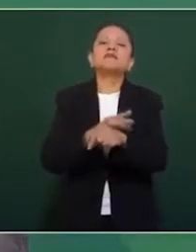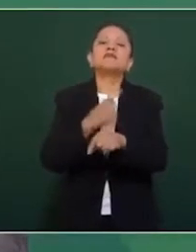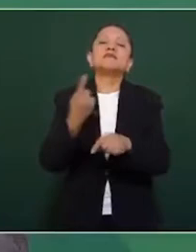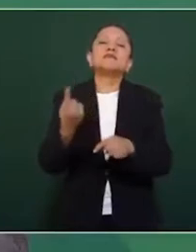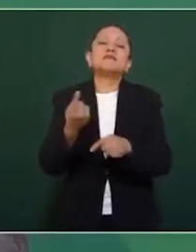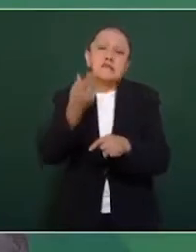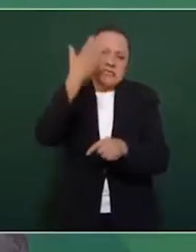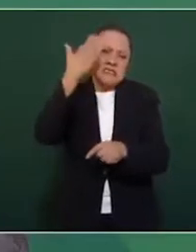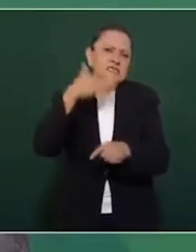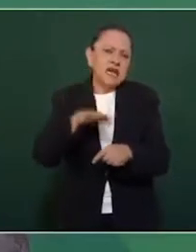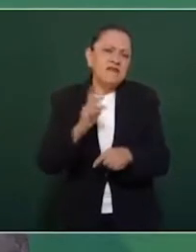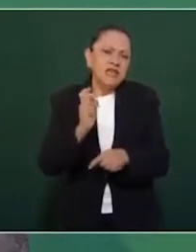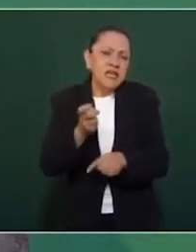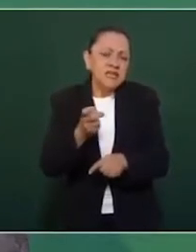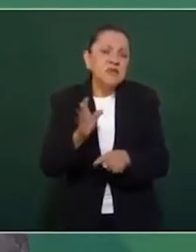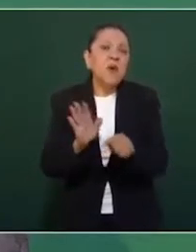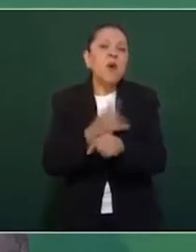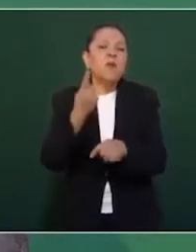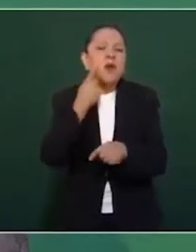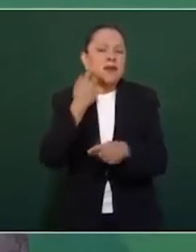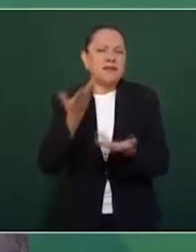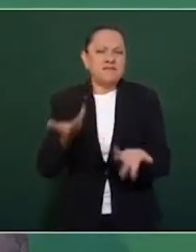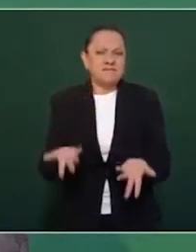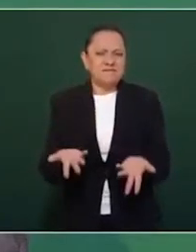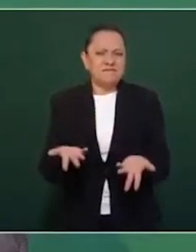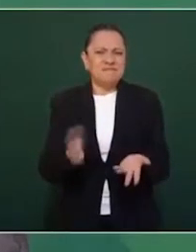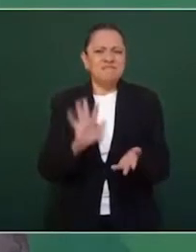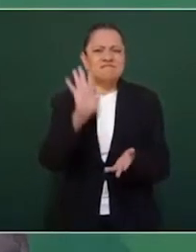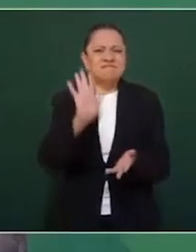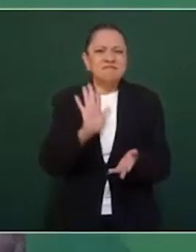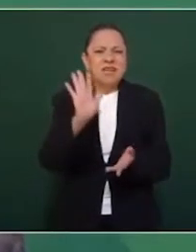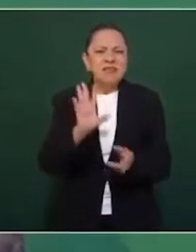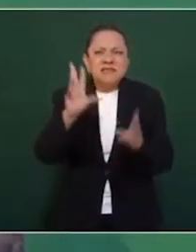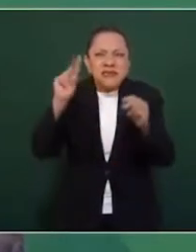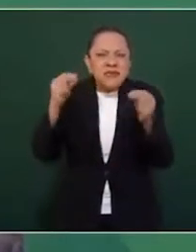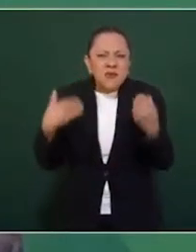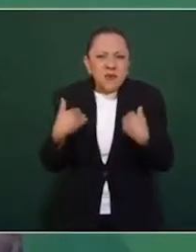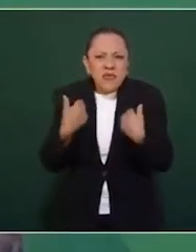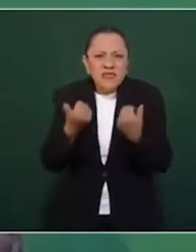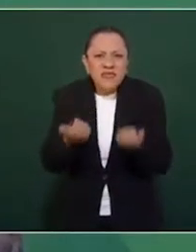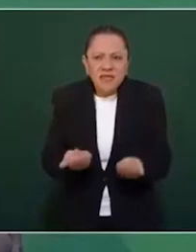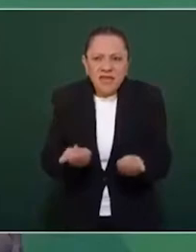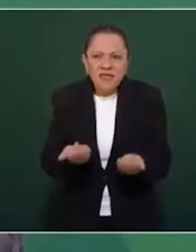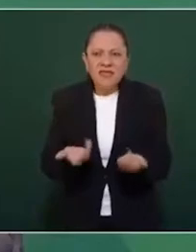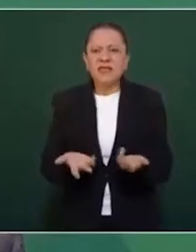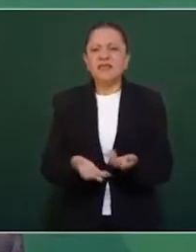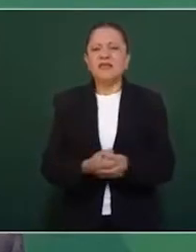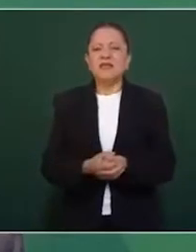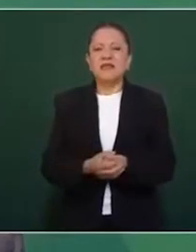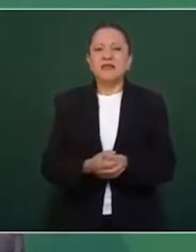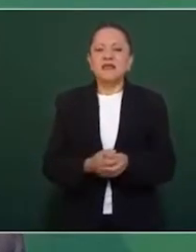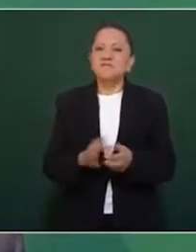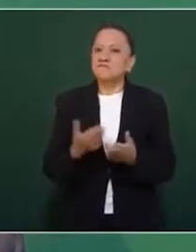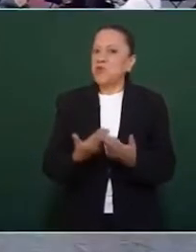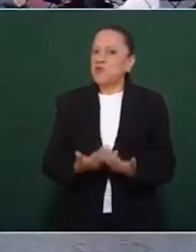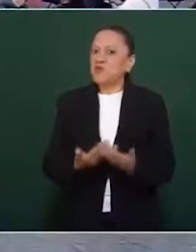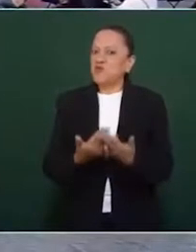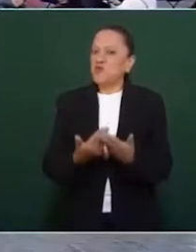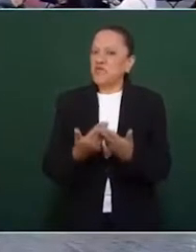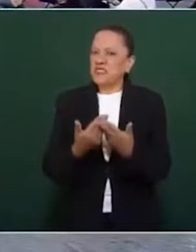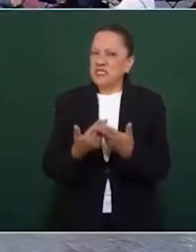a veces que no se entiende lo suficiente,